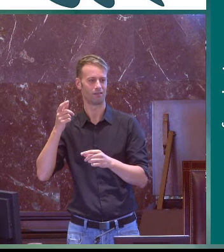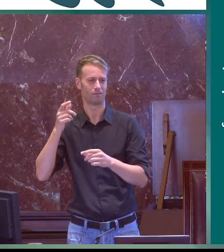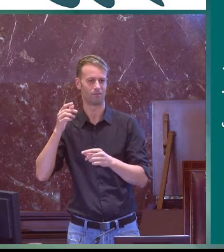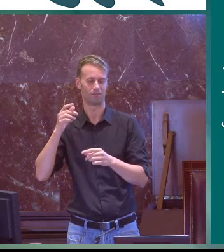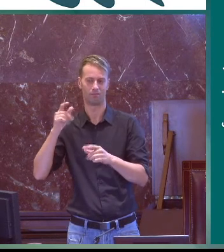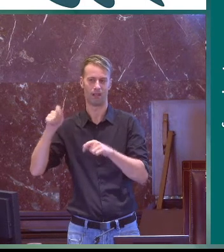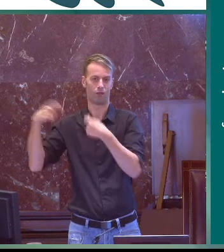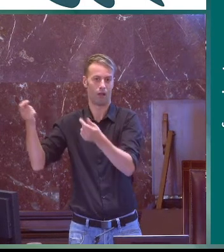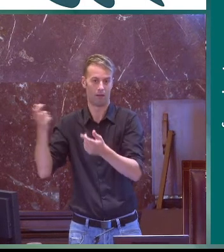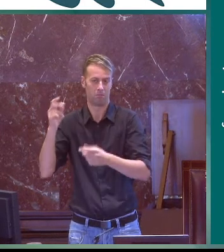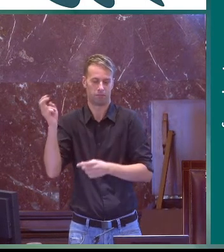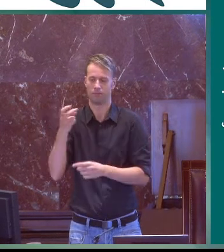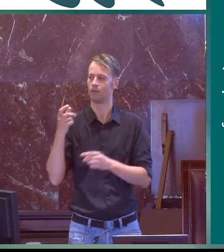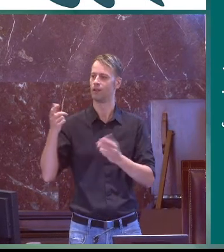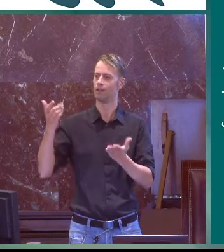lingüística